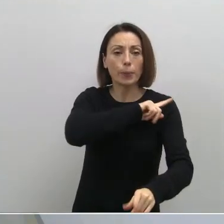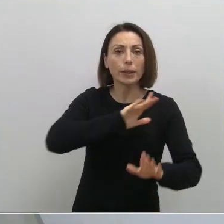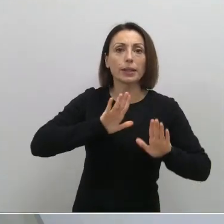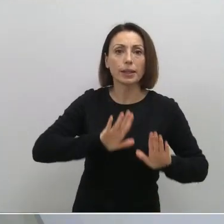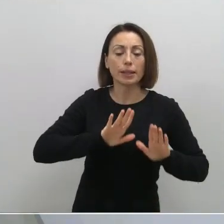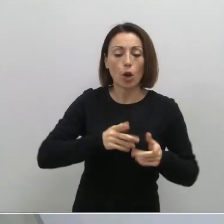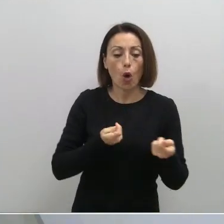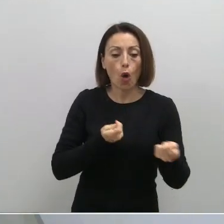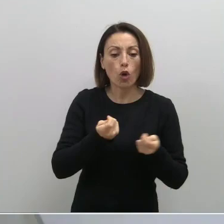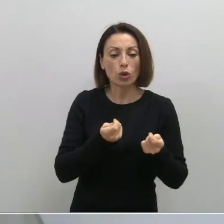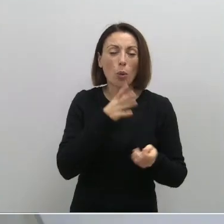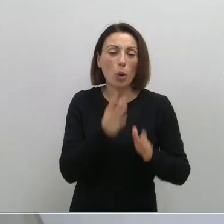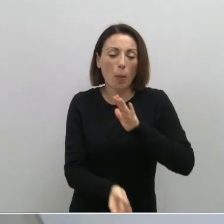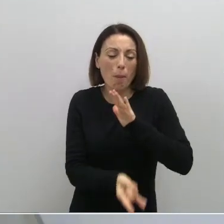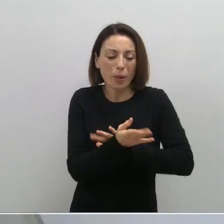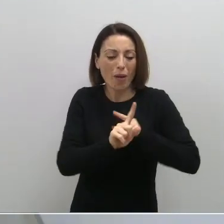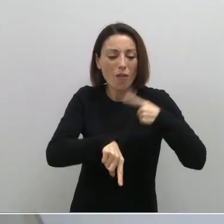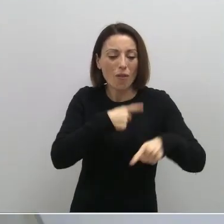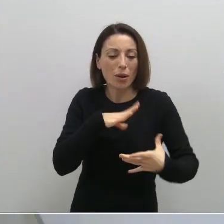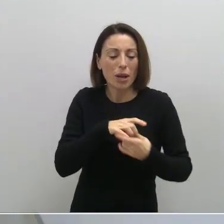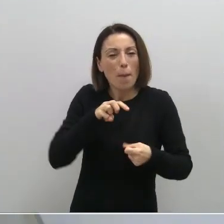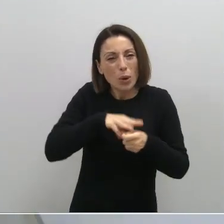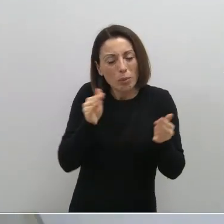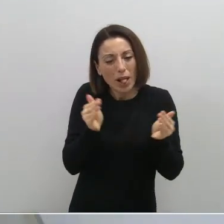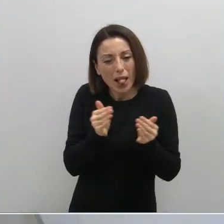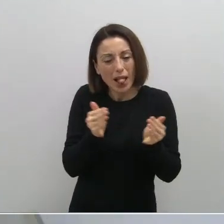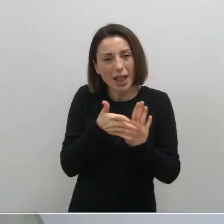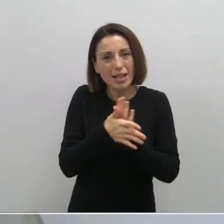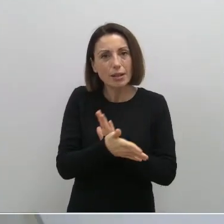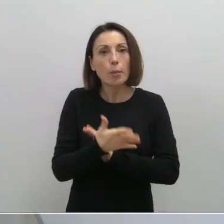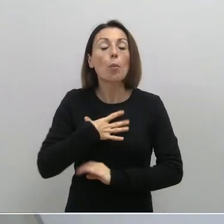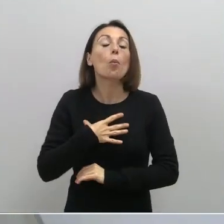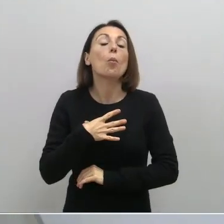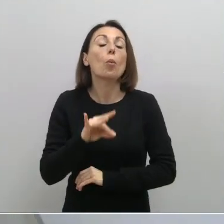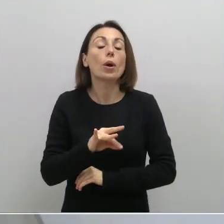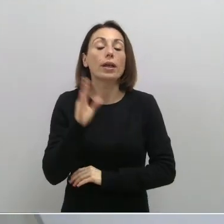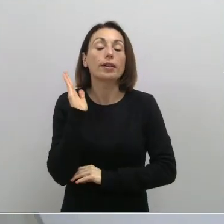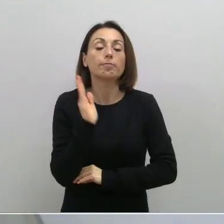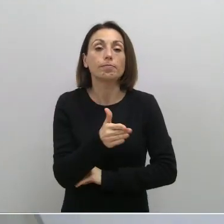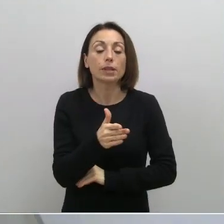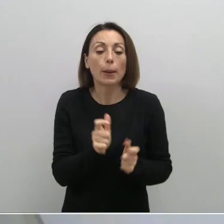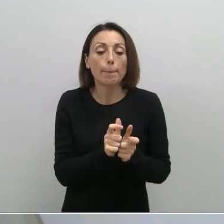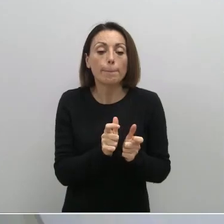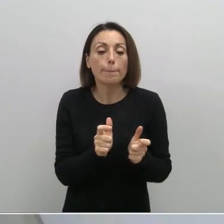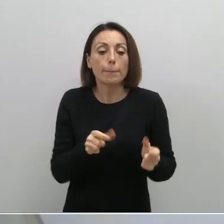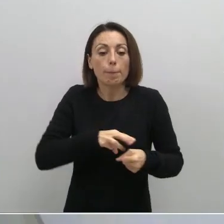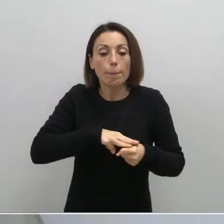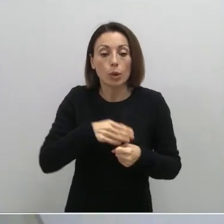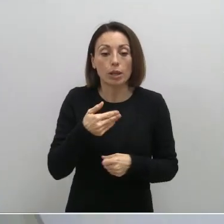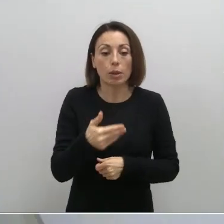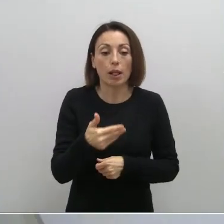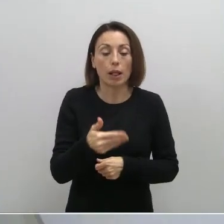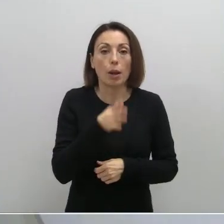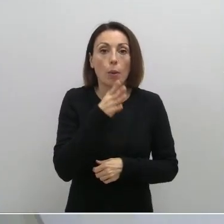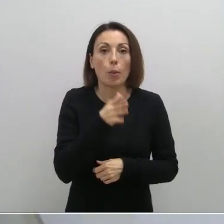controlado y ser un brote familiar, en ser un municipio pequeño, probablemente la tasa es previsible que crezca en este municipio en los próximos días